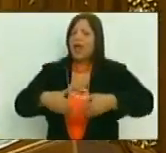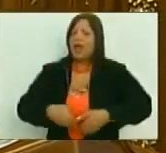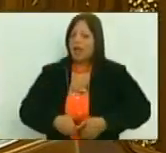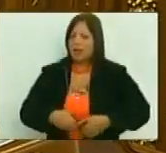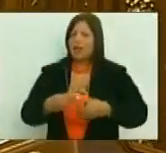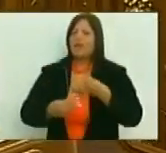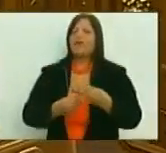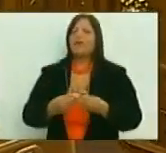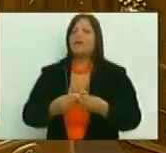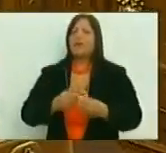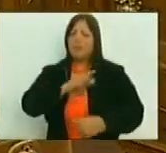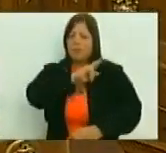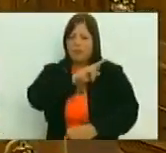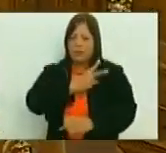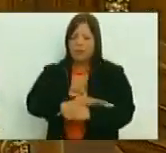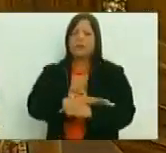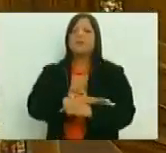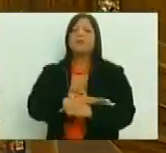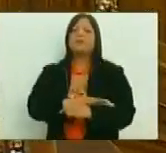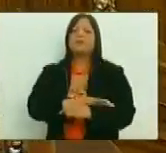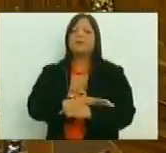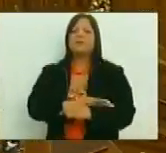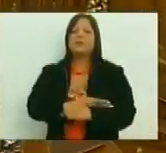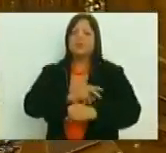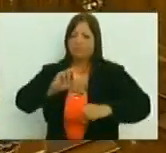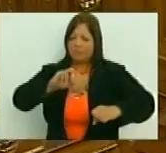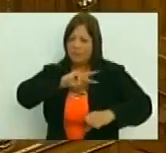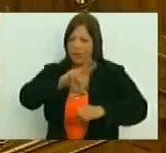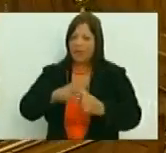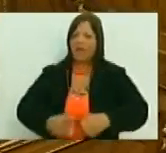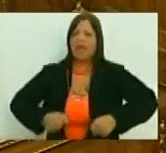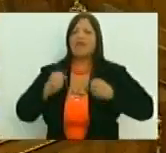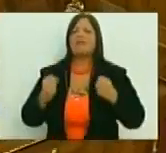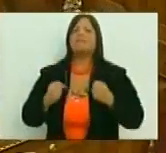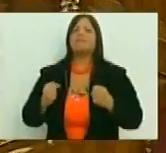por fortalecerlo revalorizarlo